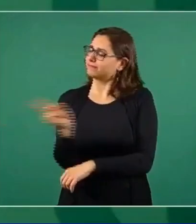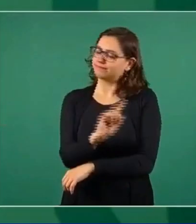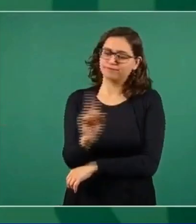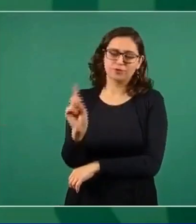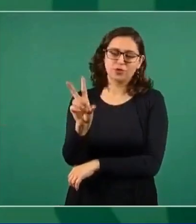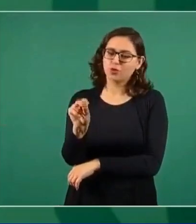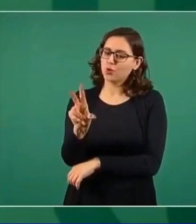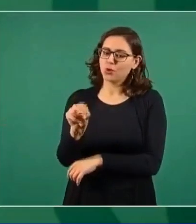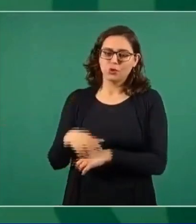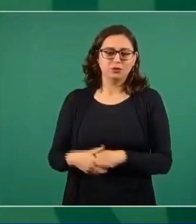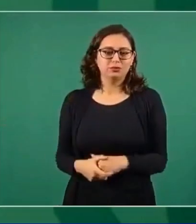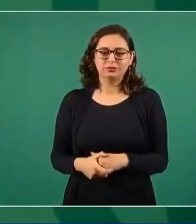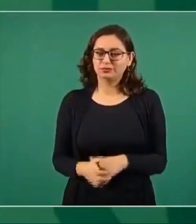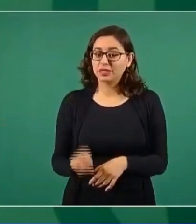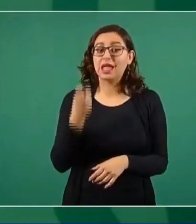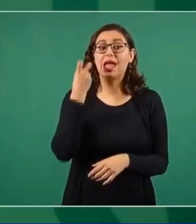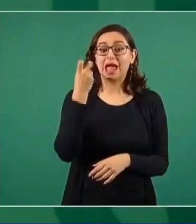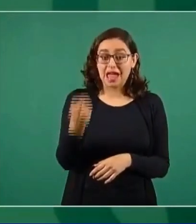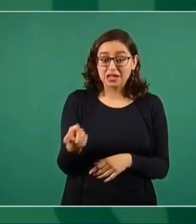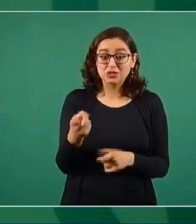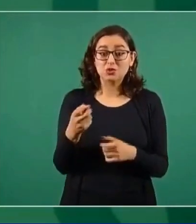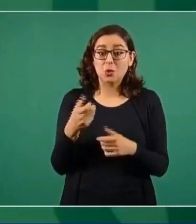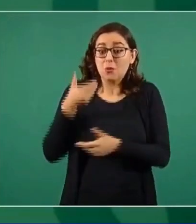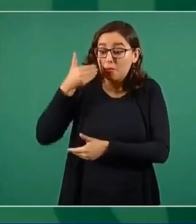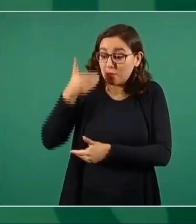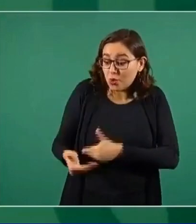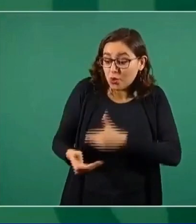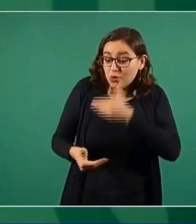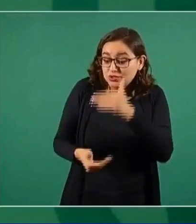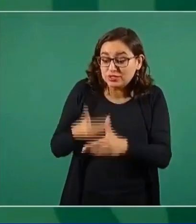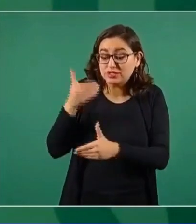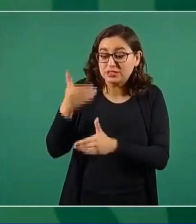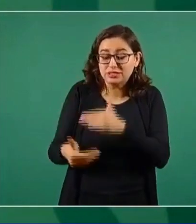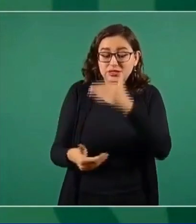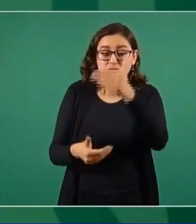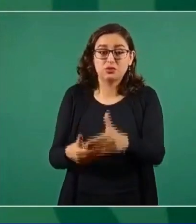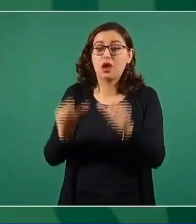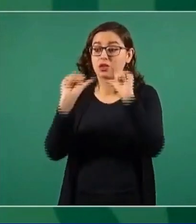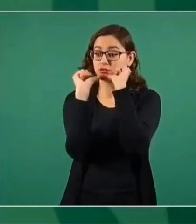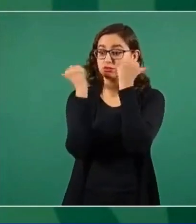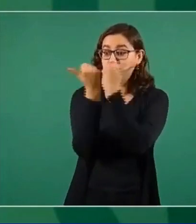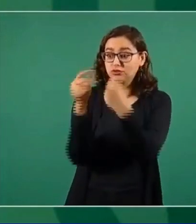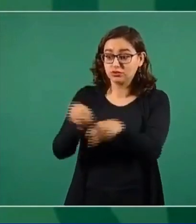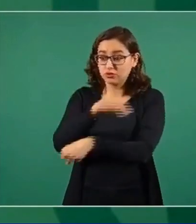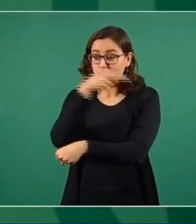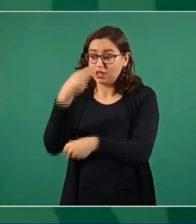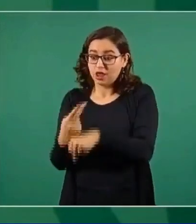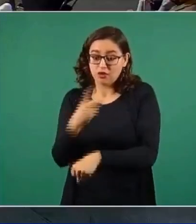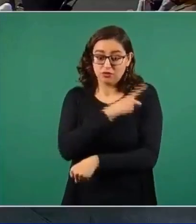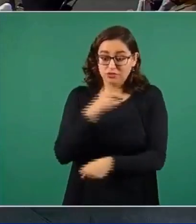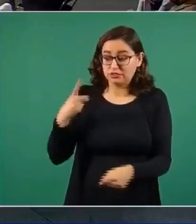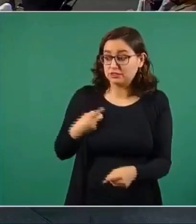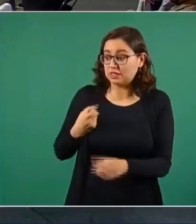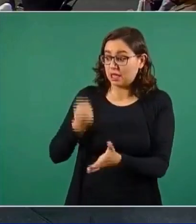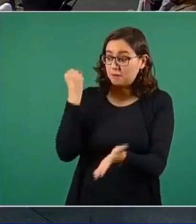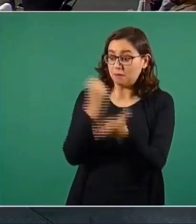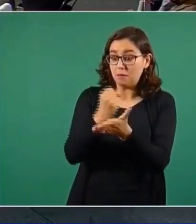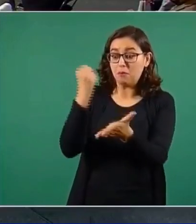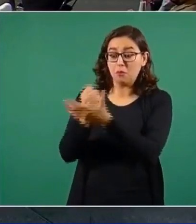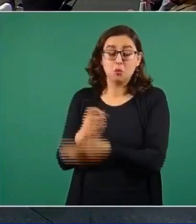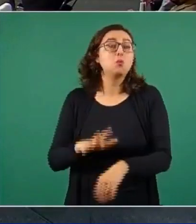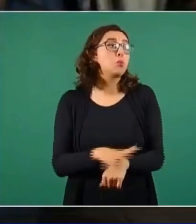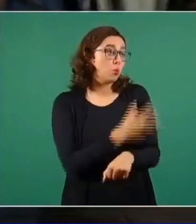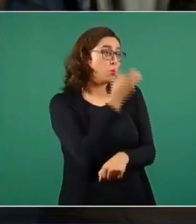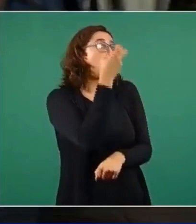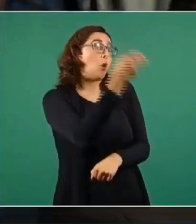Este... Todo eso lo tiene que autorizar el colegio de notarios. Pues por eso ponen un notario